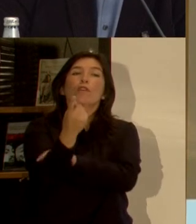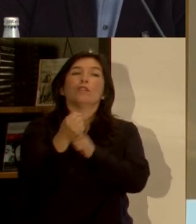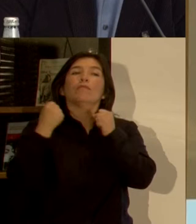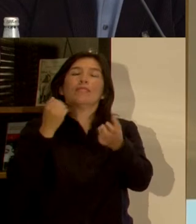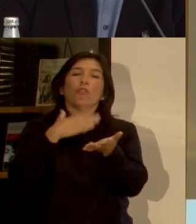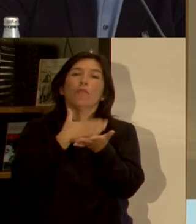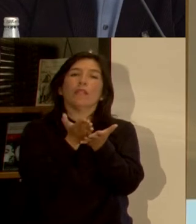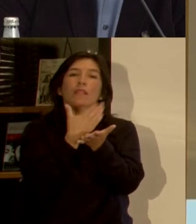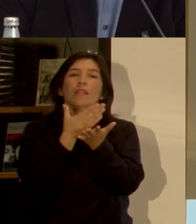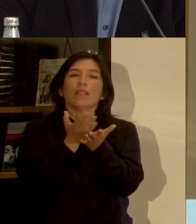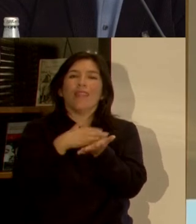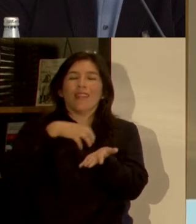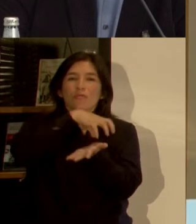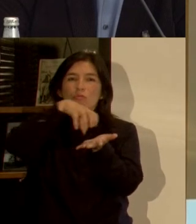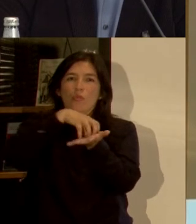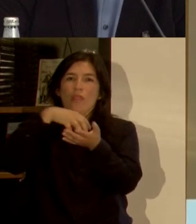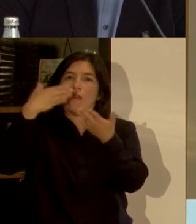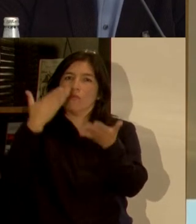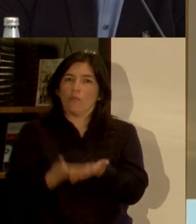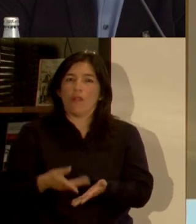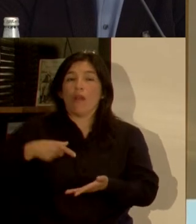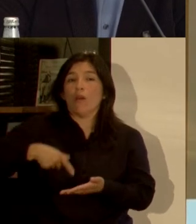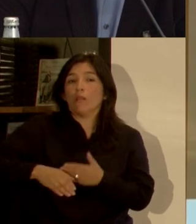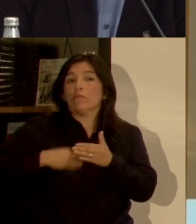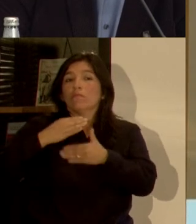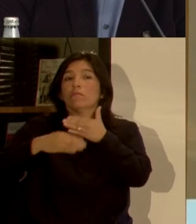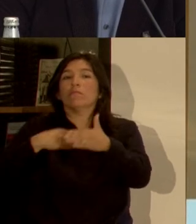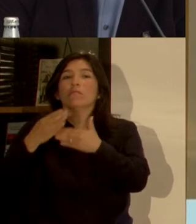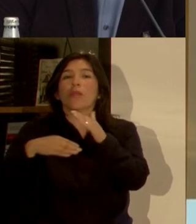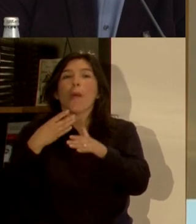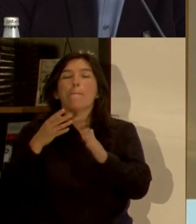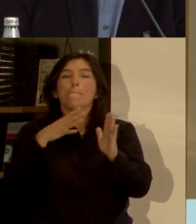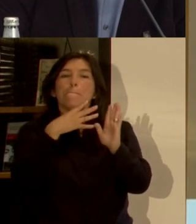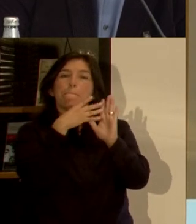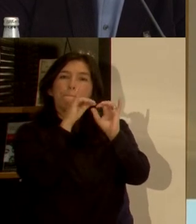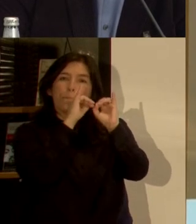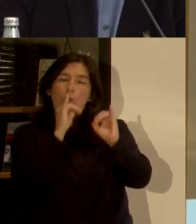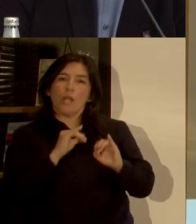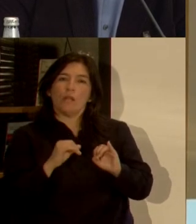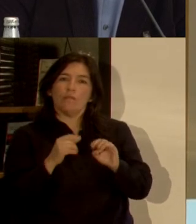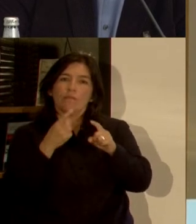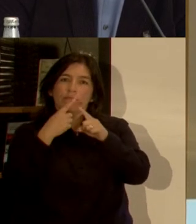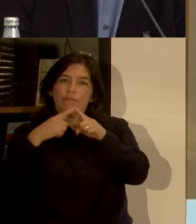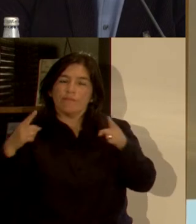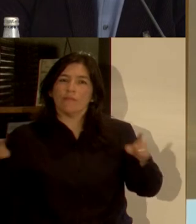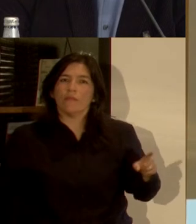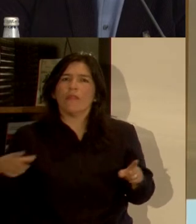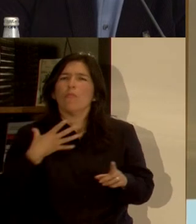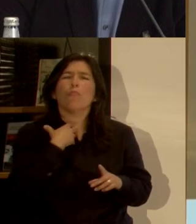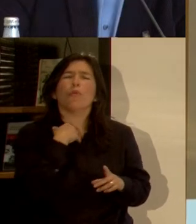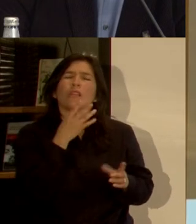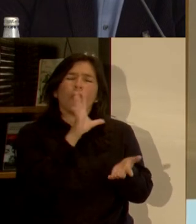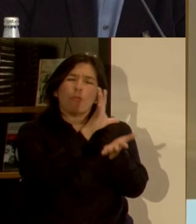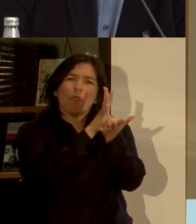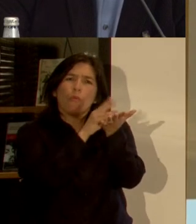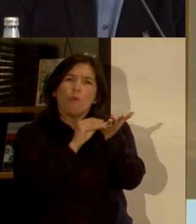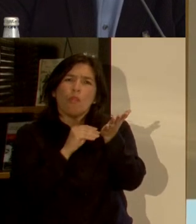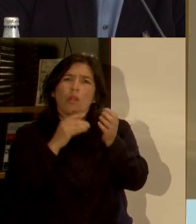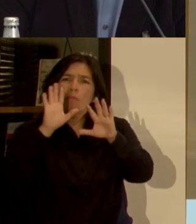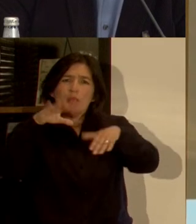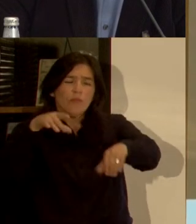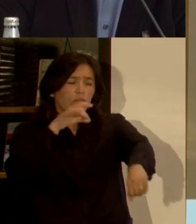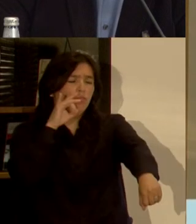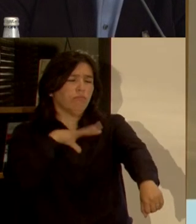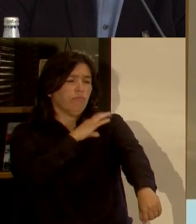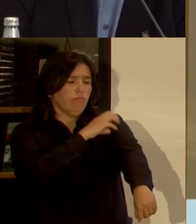planificación de nuestras metrópoles actuales y en procesos bajo modelo alternativo. ¿Por qué tenemos que hacer el mismo modelo institucional en todo el país si